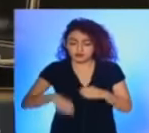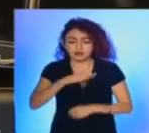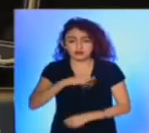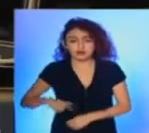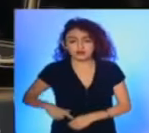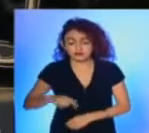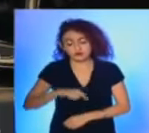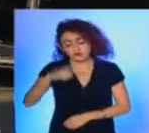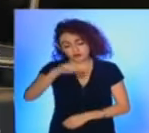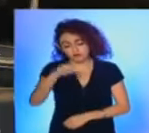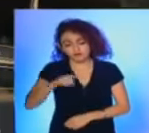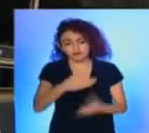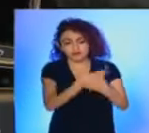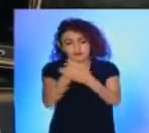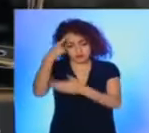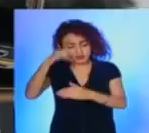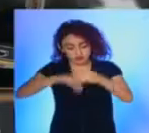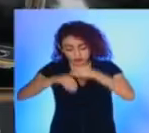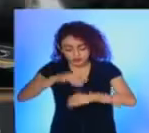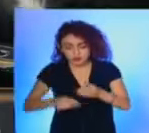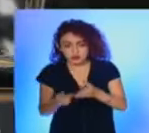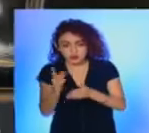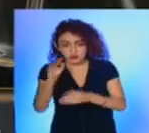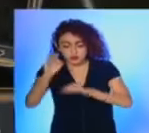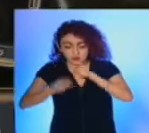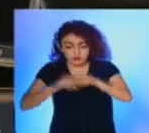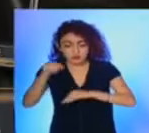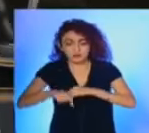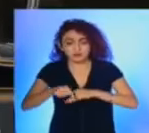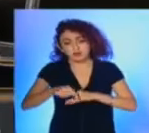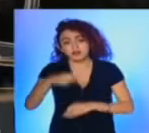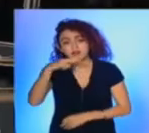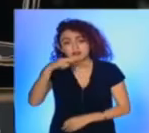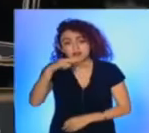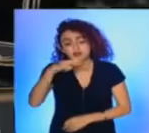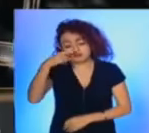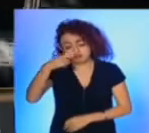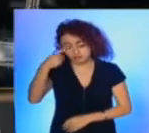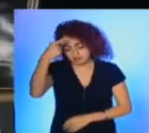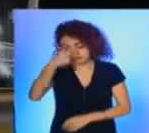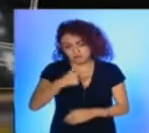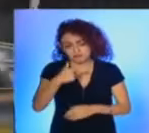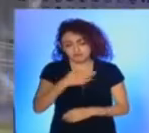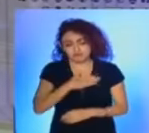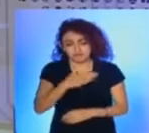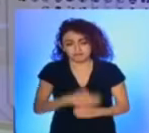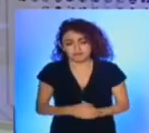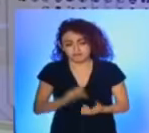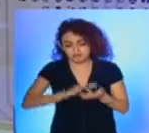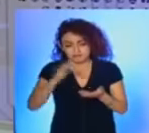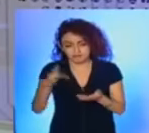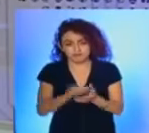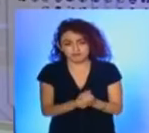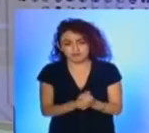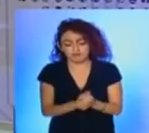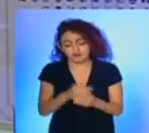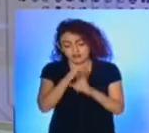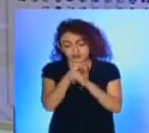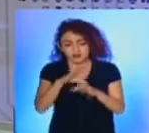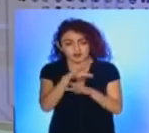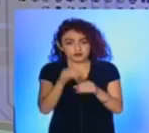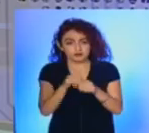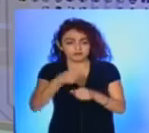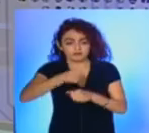Citacuaro para poder sacar adelante la producción de flor de Nochebuena. Buenas noches. Gracias Claudia por la